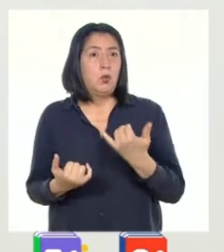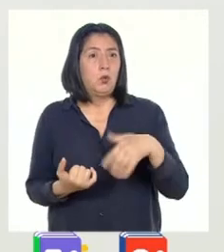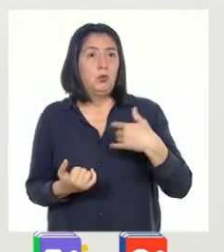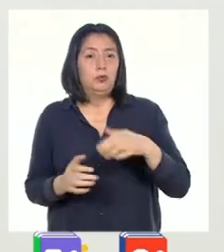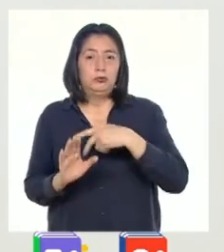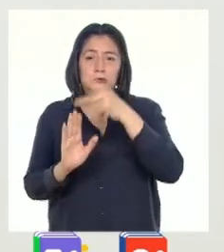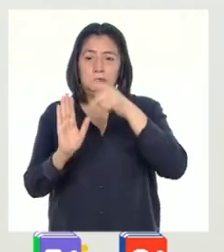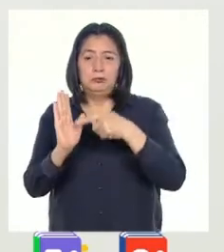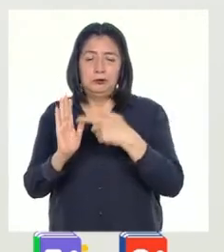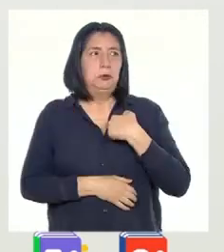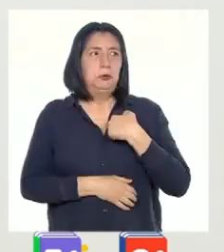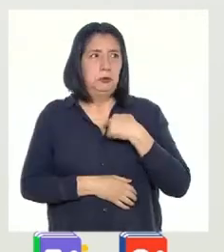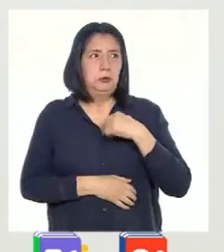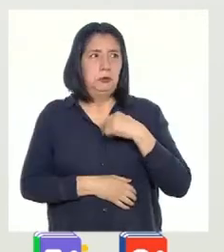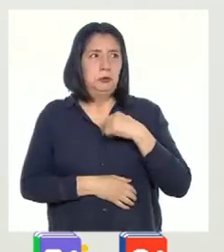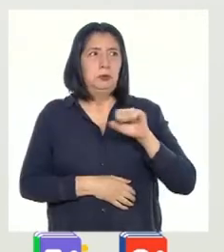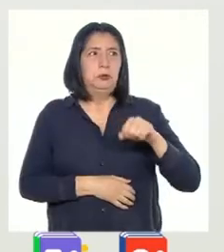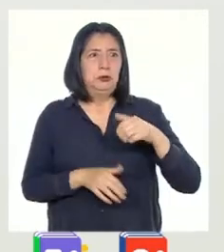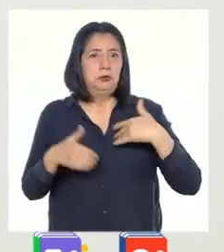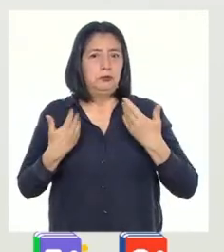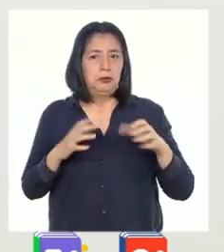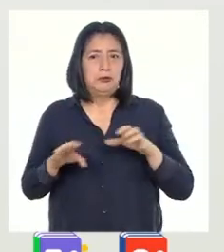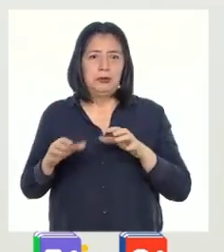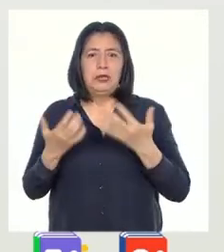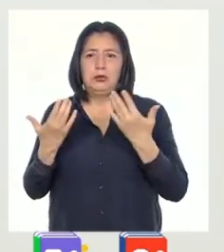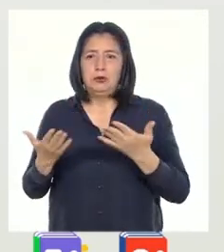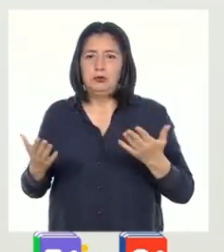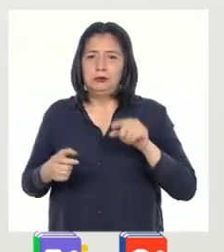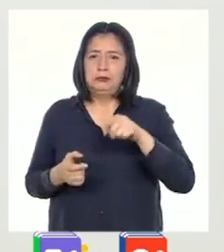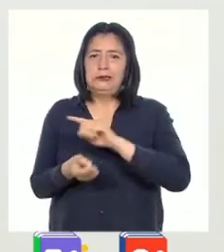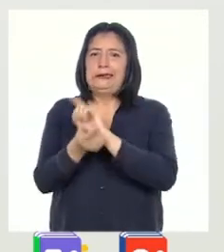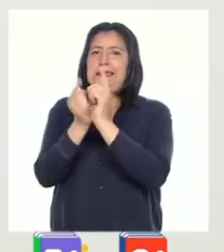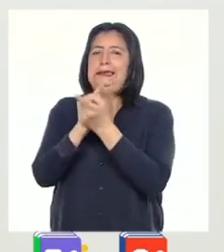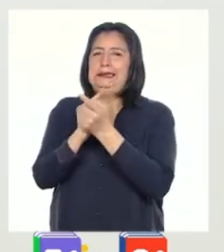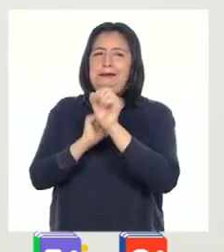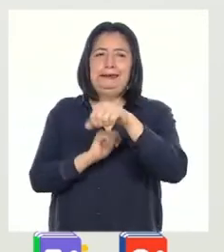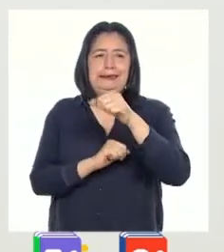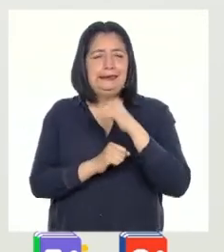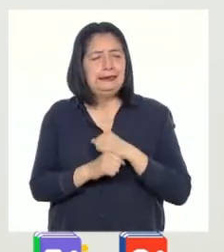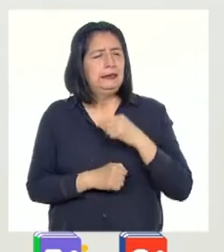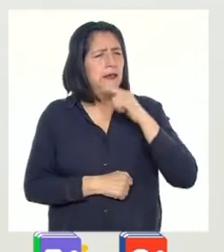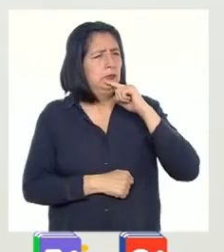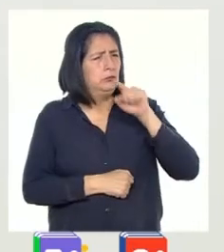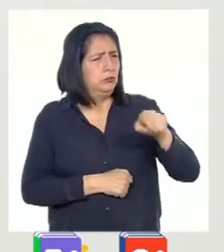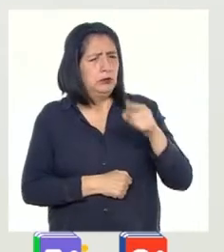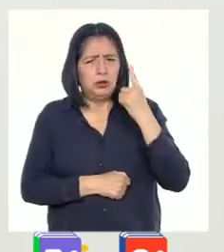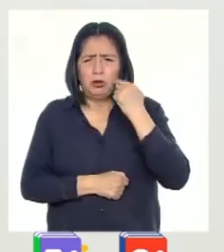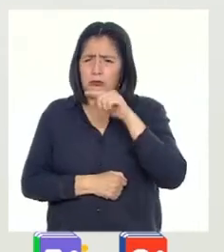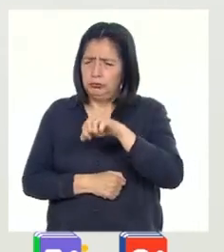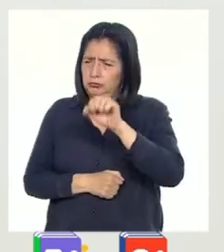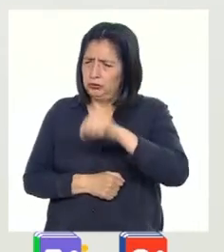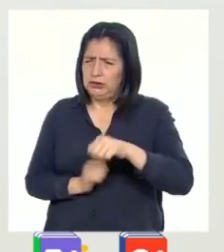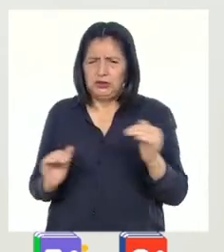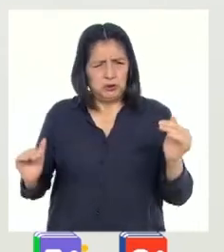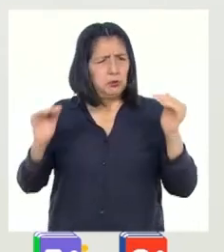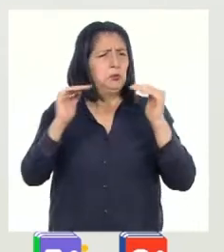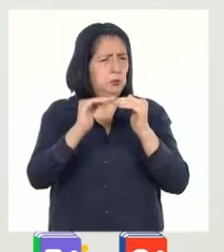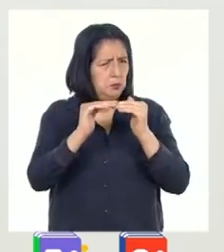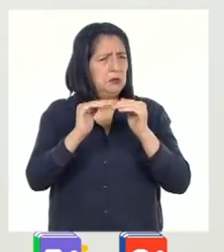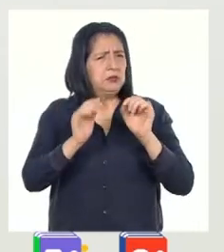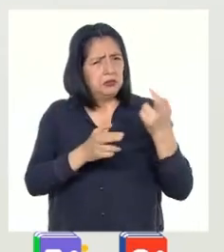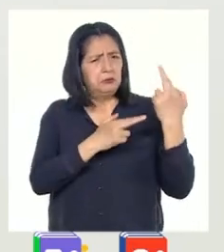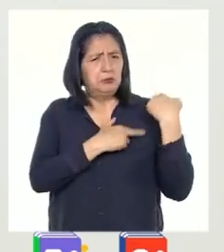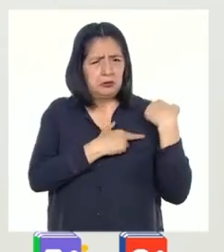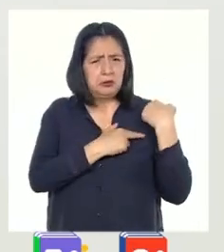programas me he dado cuenta que yo voy a realizar algunas acciones para que esto vaya cambiando. Y así las mujeres y los hombres tengamos igualdad de